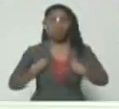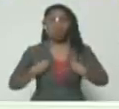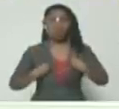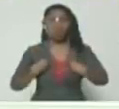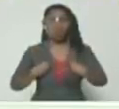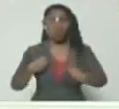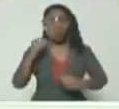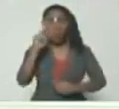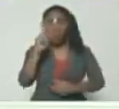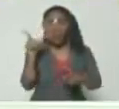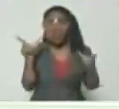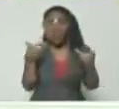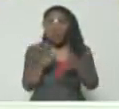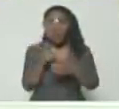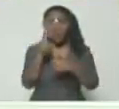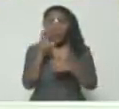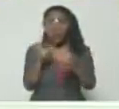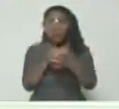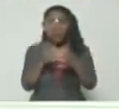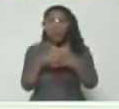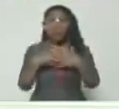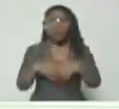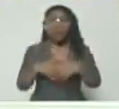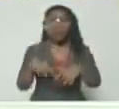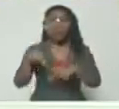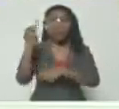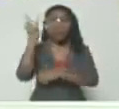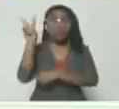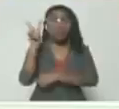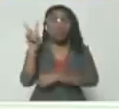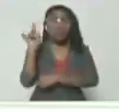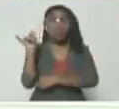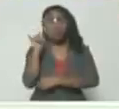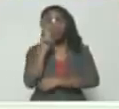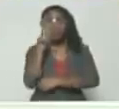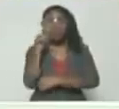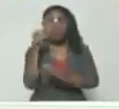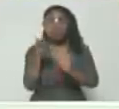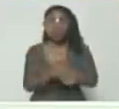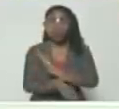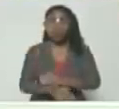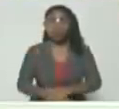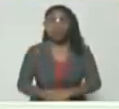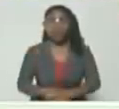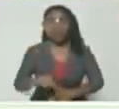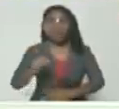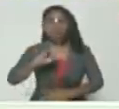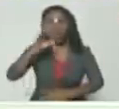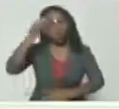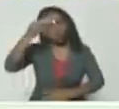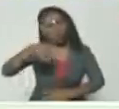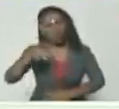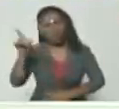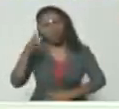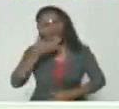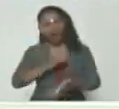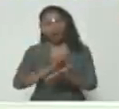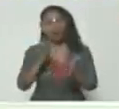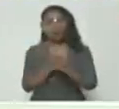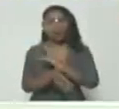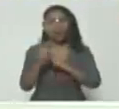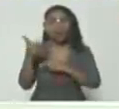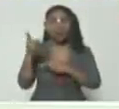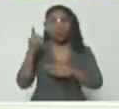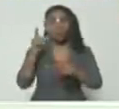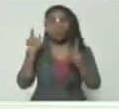por una reunión de un grupo de empresarios venezolanos que se llaman Fede Cámara. No creo, de verdad, que le haya escrito